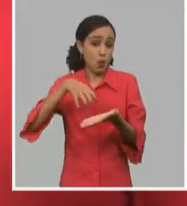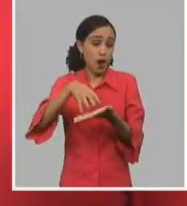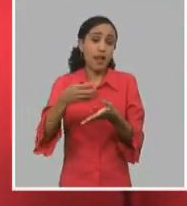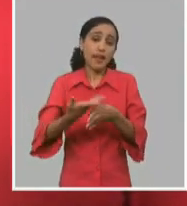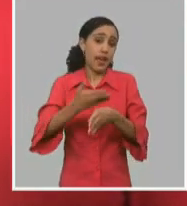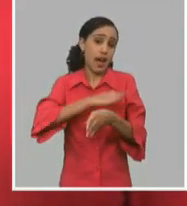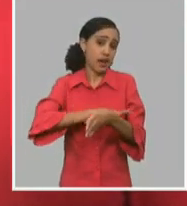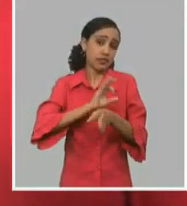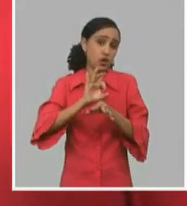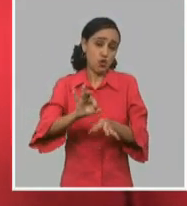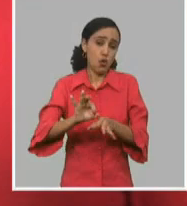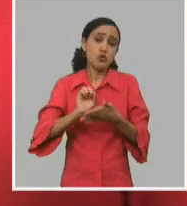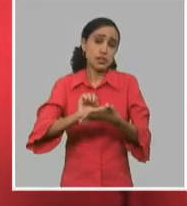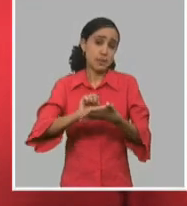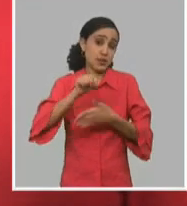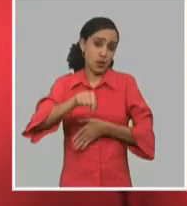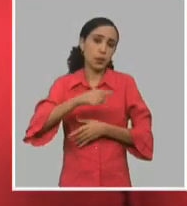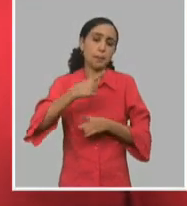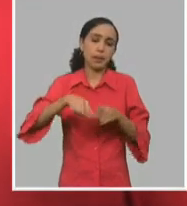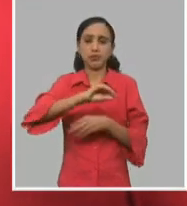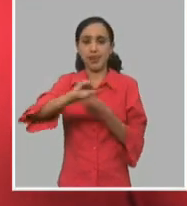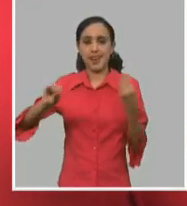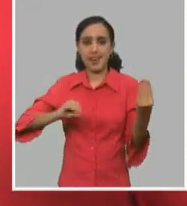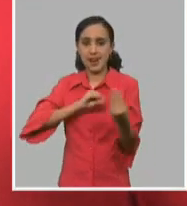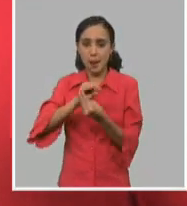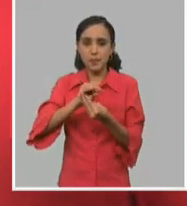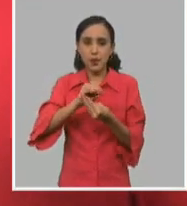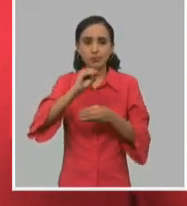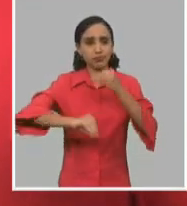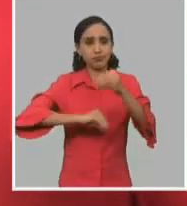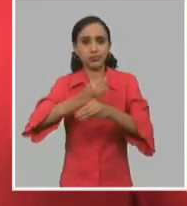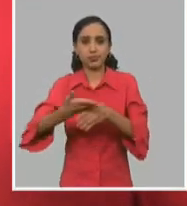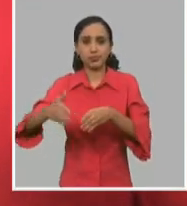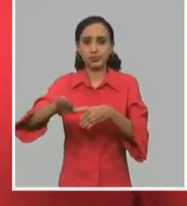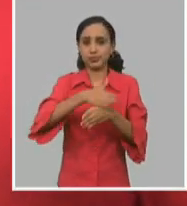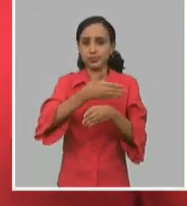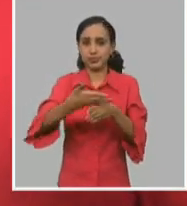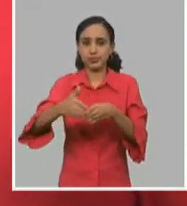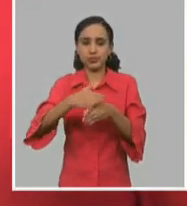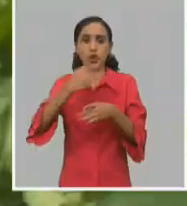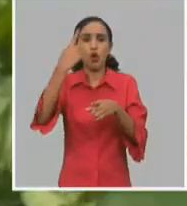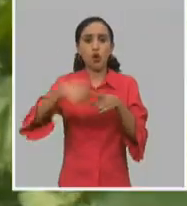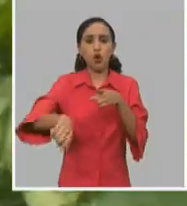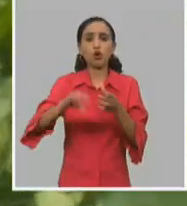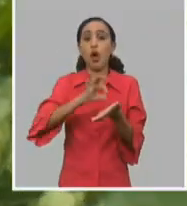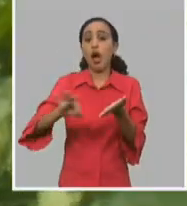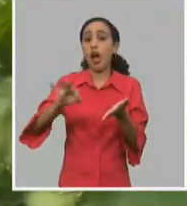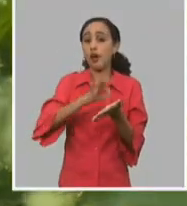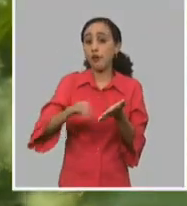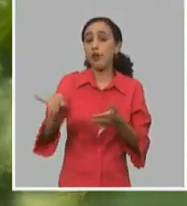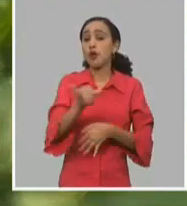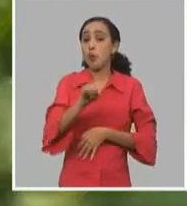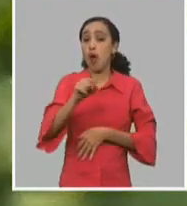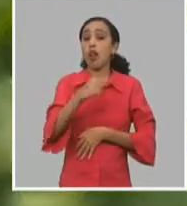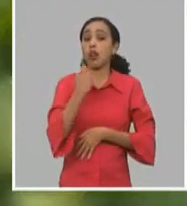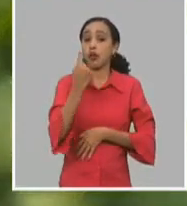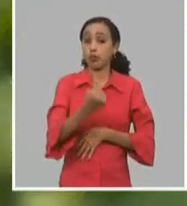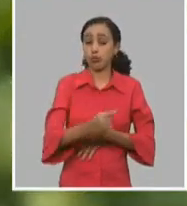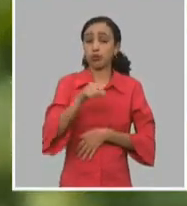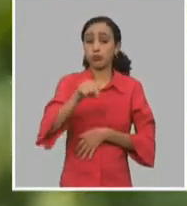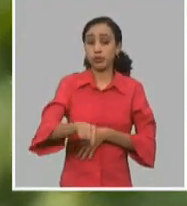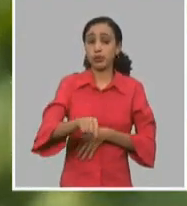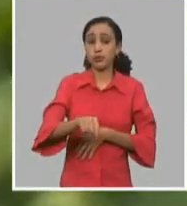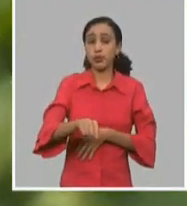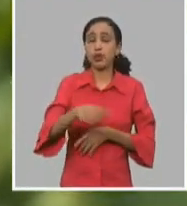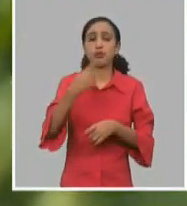y las estamos dedicando a los cultivos varios. Las áreas que estaban en barbecho del arroz también las hemos dedicado a